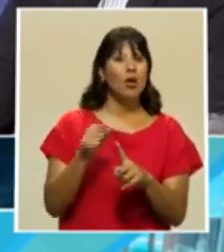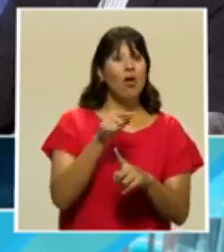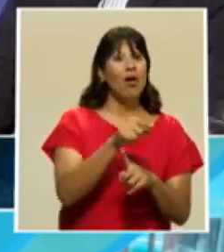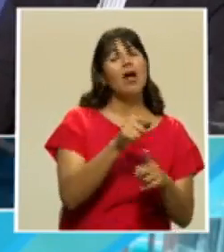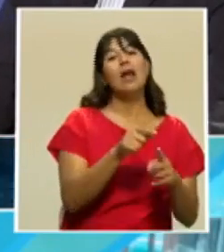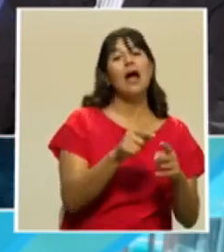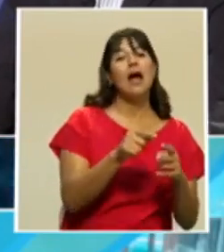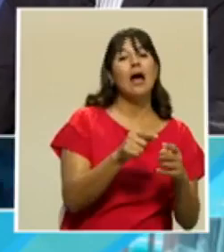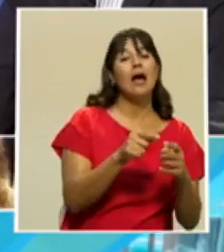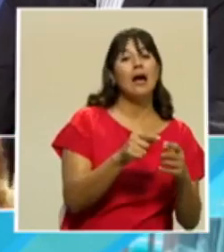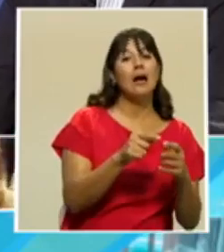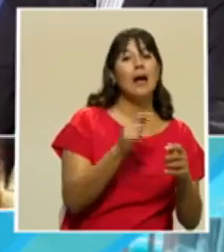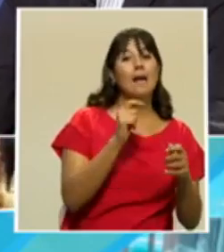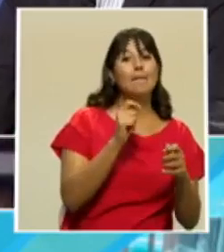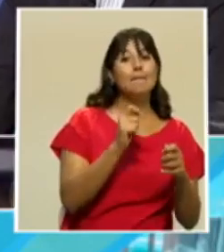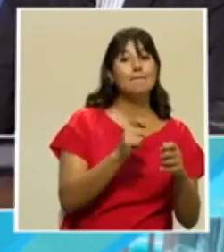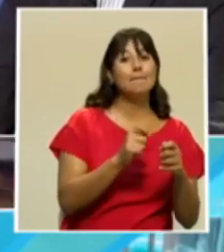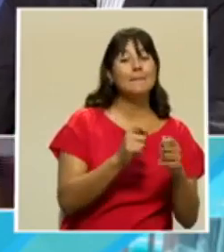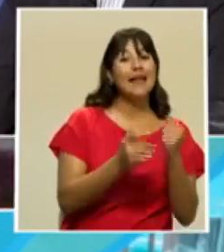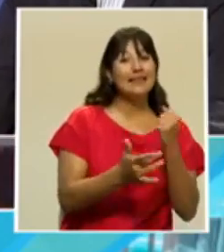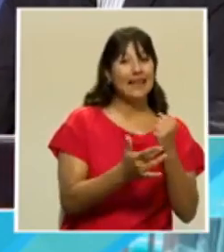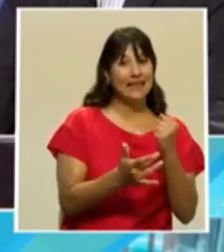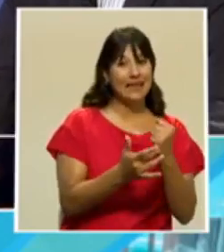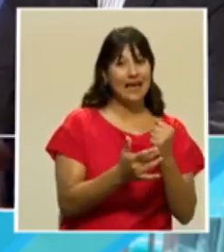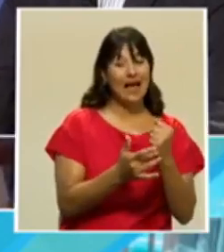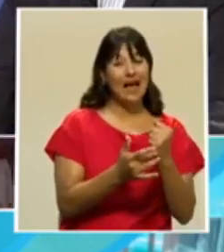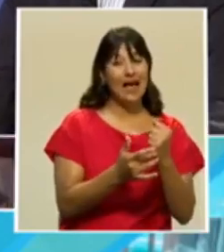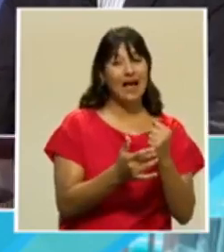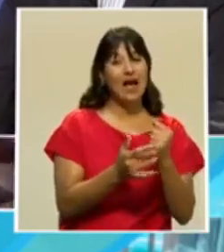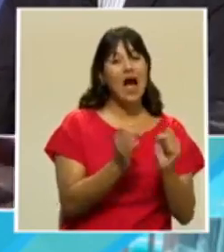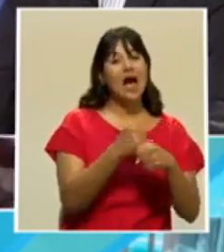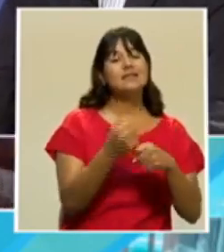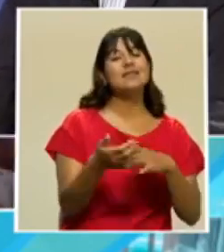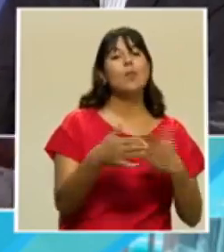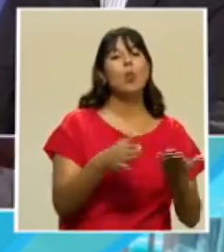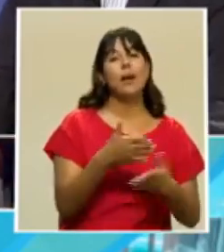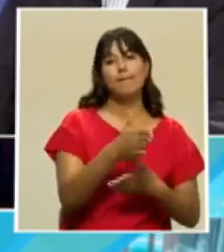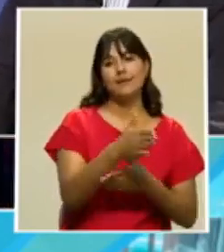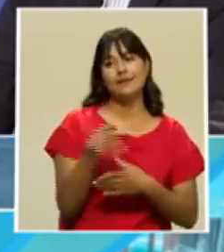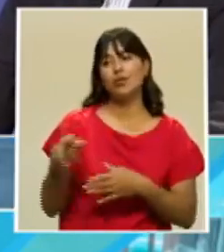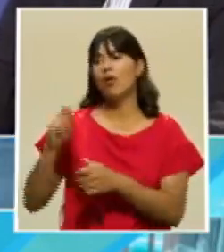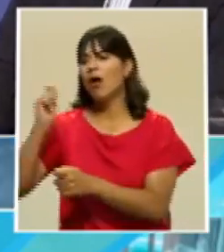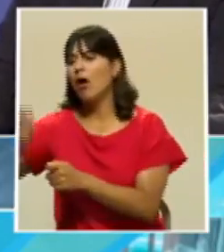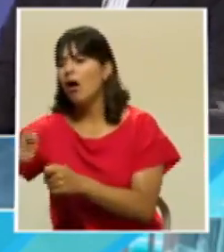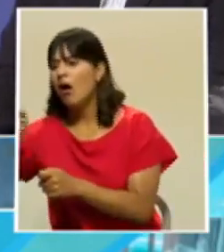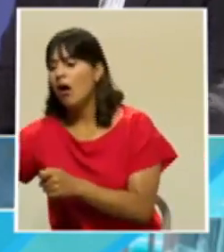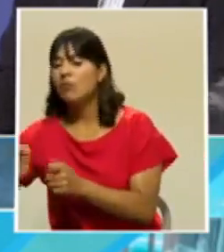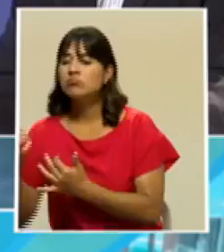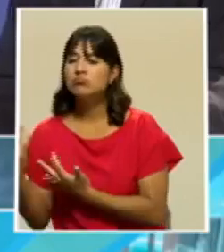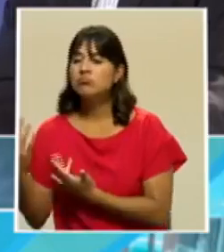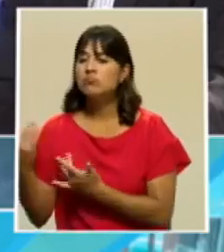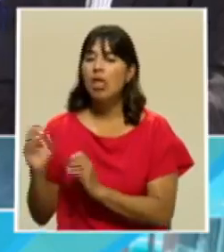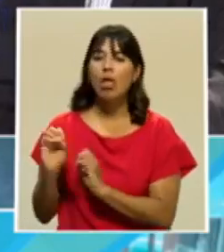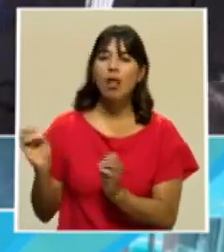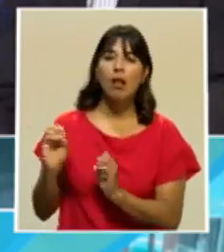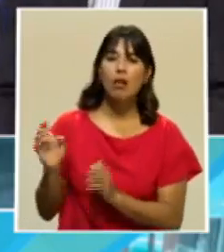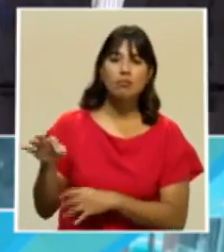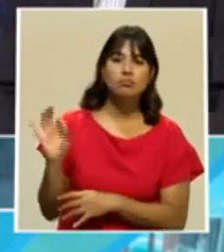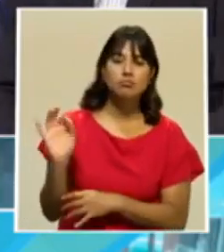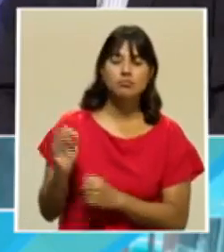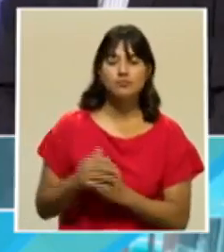pueden reproducir. Es decir, este 80% de producto marino que es pescado,